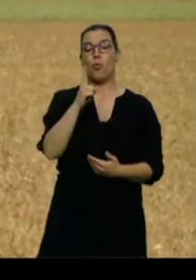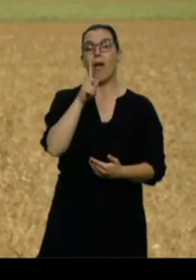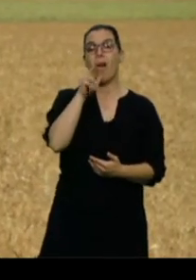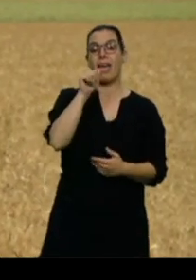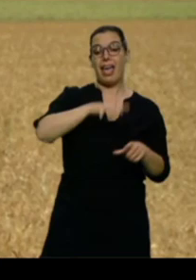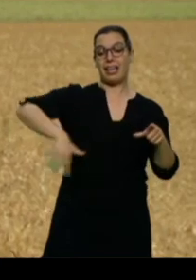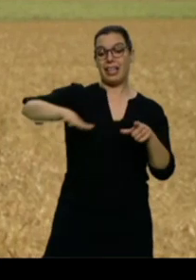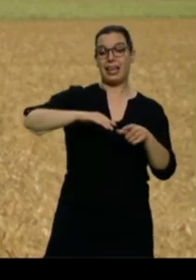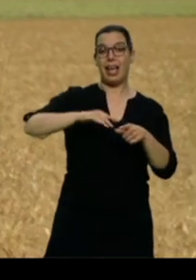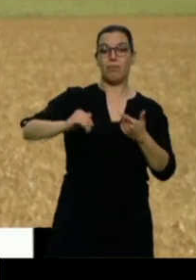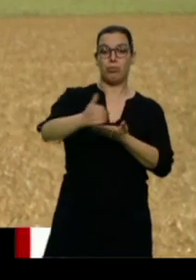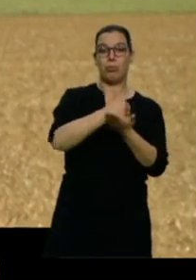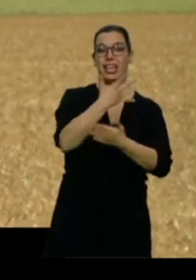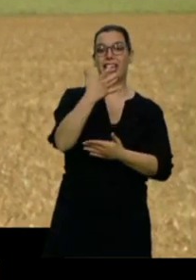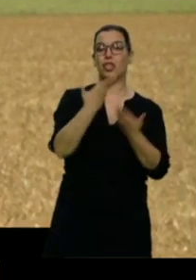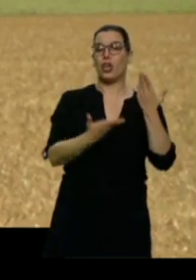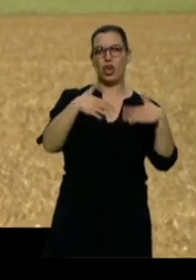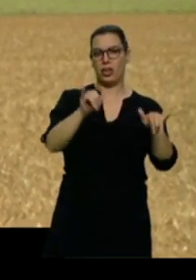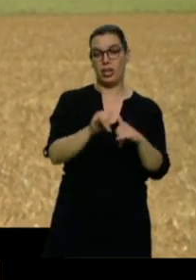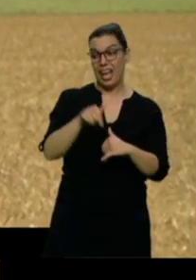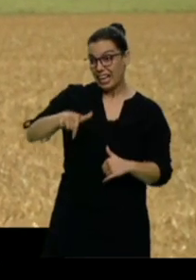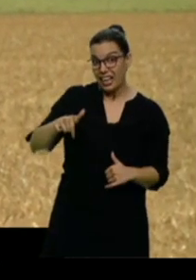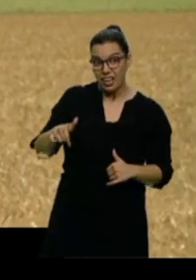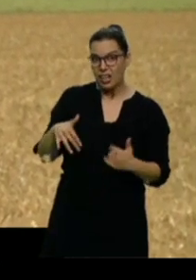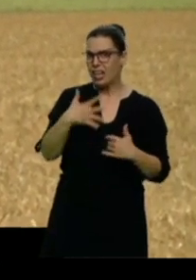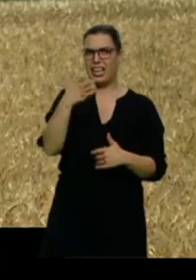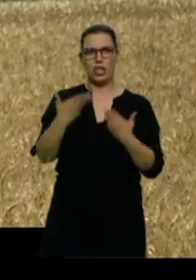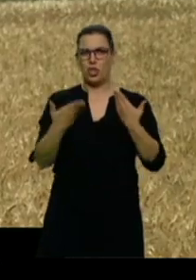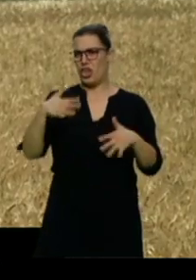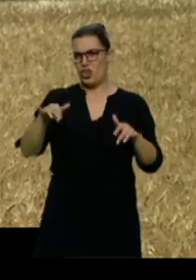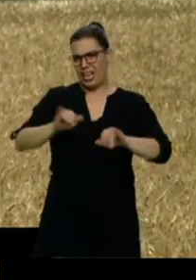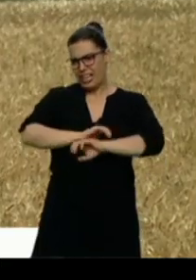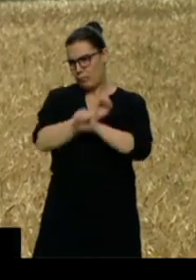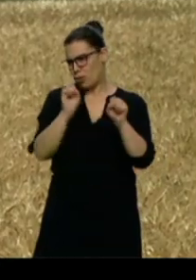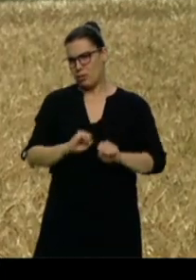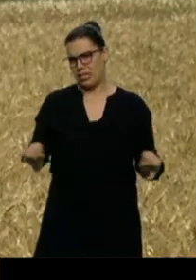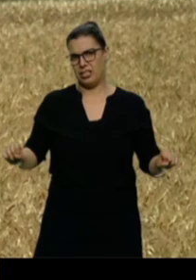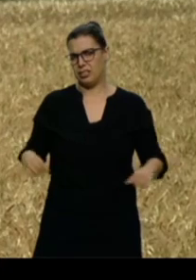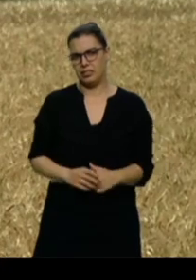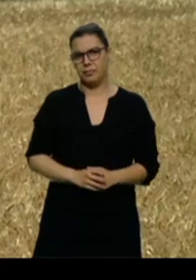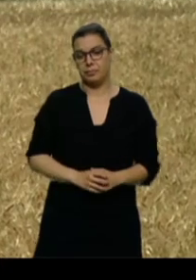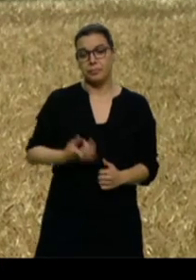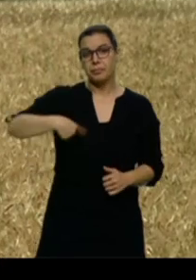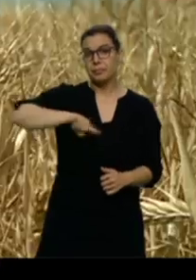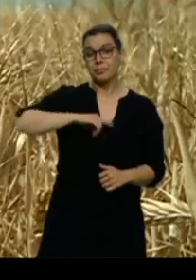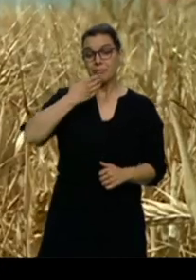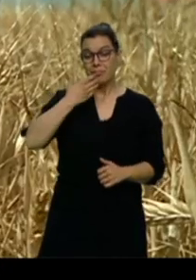tierra no llegará a los 500 kilos, pero de ninguna de las maneras. Nosotros, si lo cosechamos, gastaderos de dinero, porque